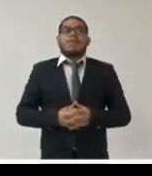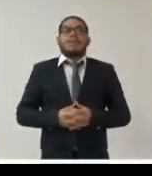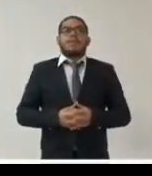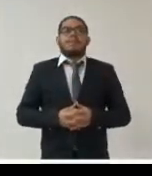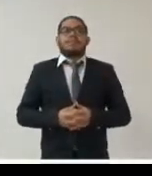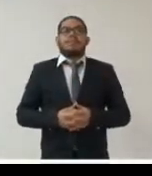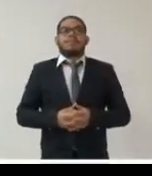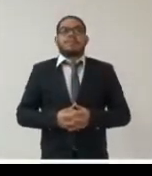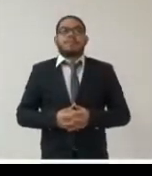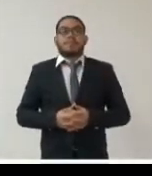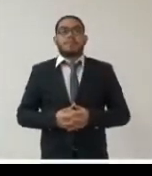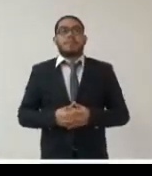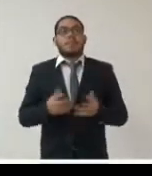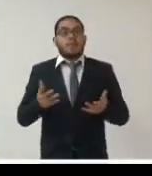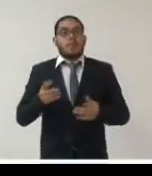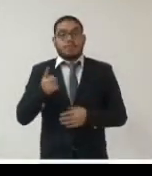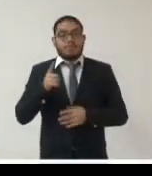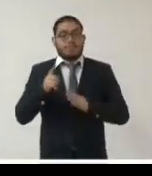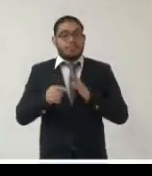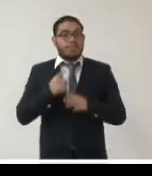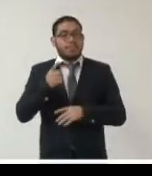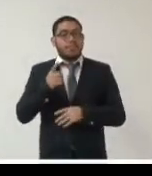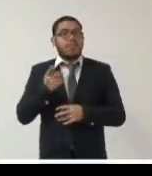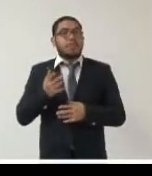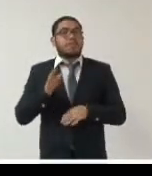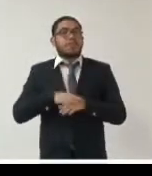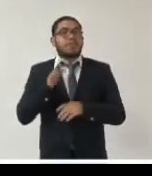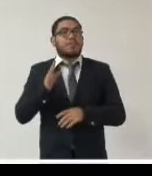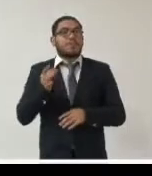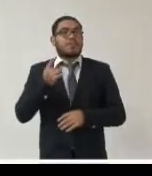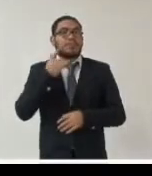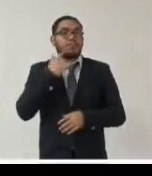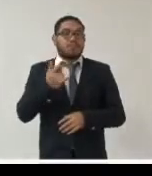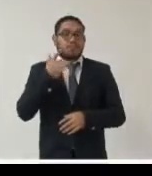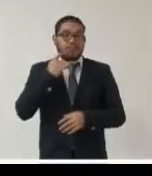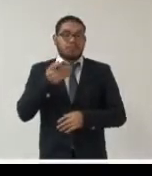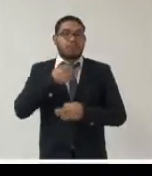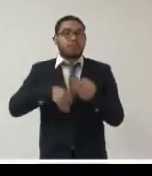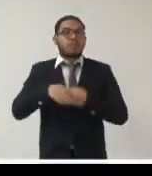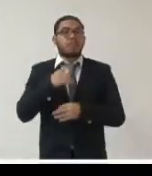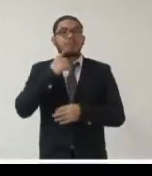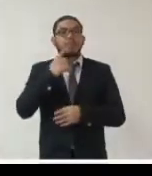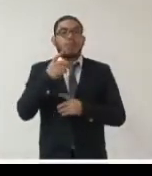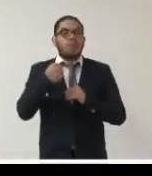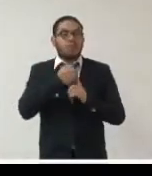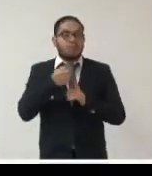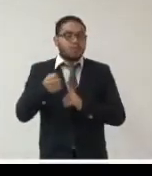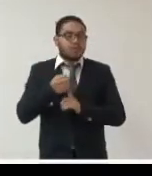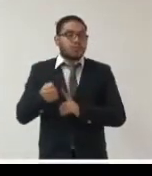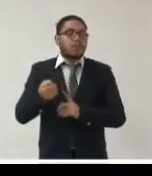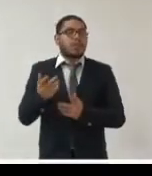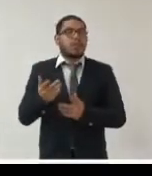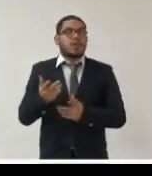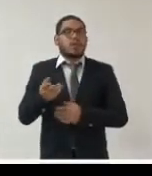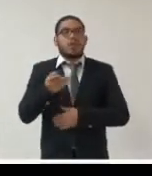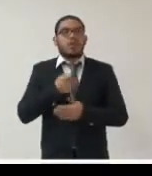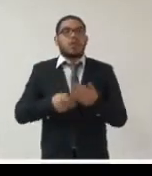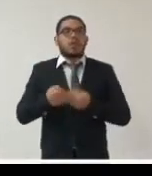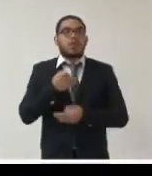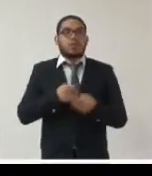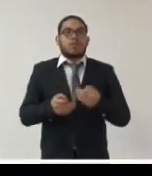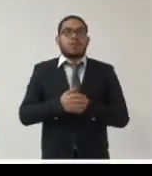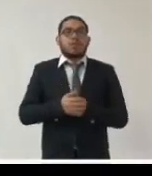evidentemente uno de los grandes retos que creo todas las instituciones vamos a tener es la organización de toda la